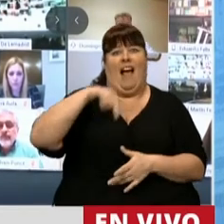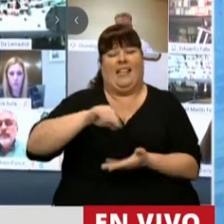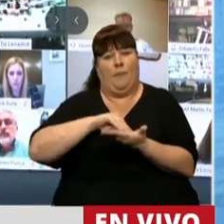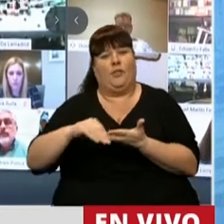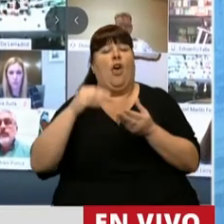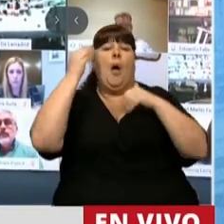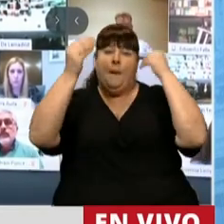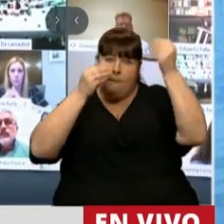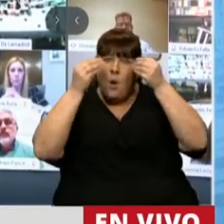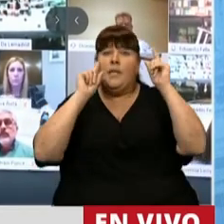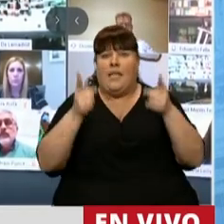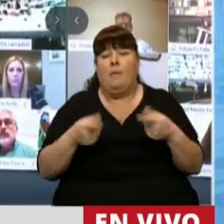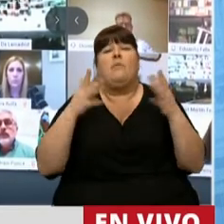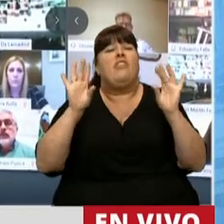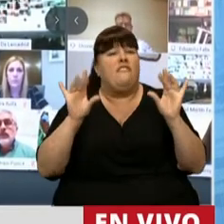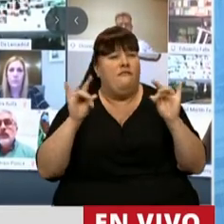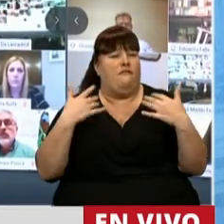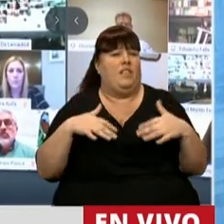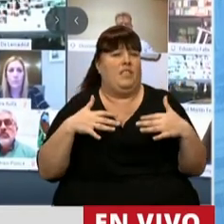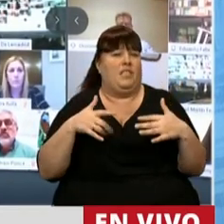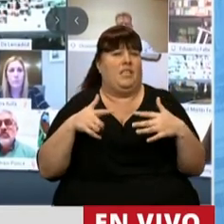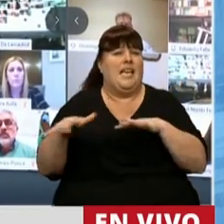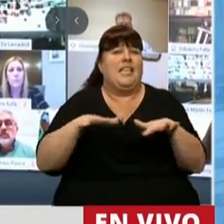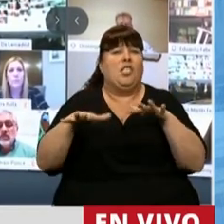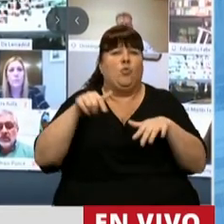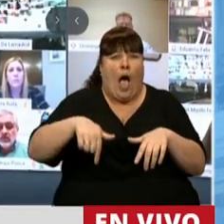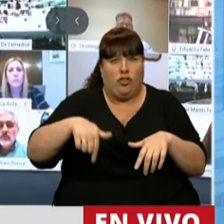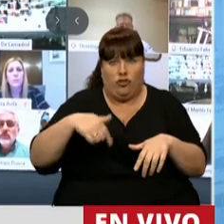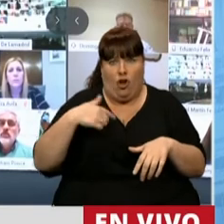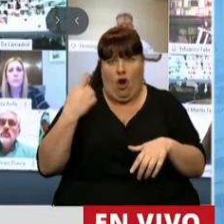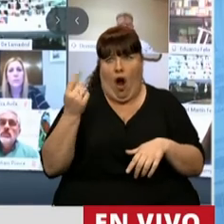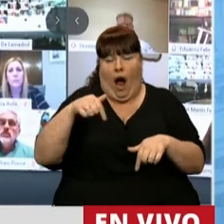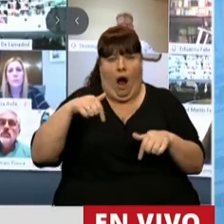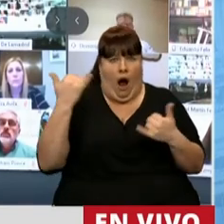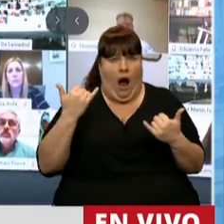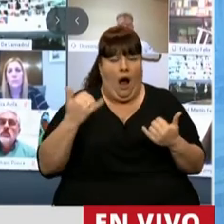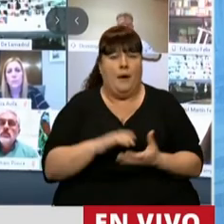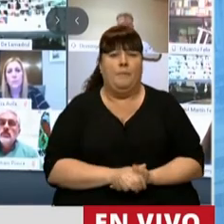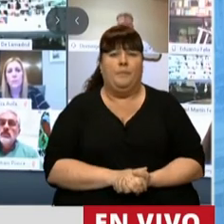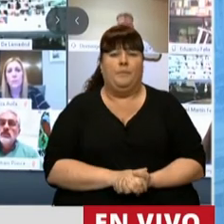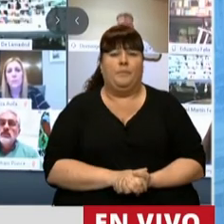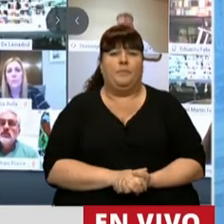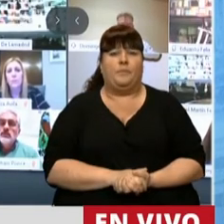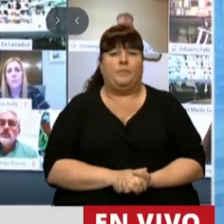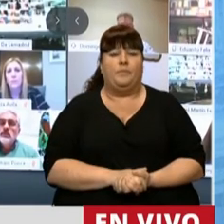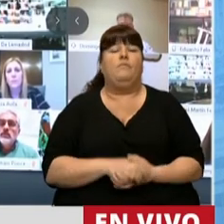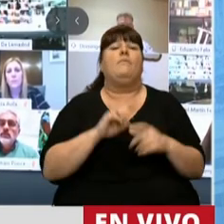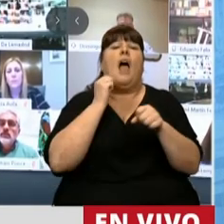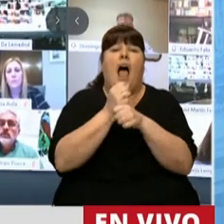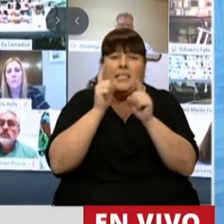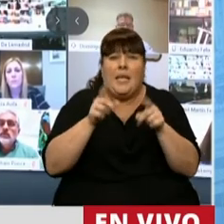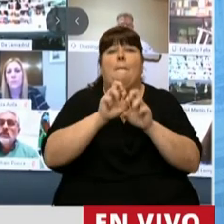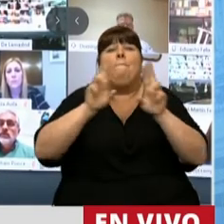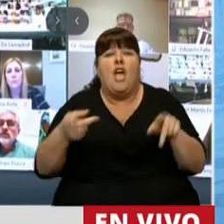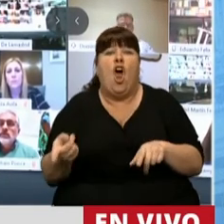Preocupado, por supuesto, por el complejo escenario actual que se está viviendo y que inclusive es